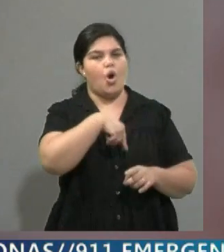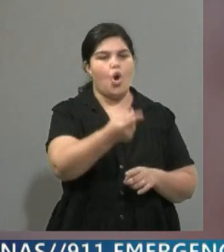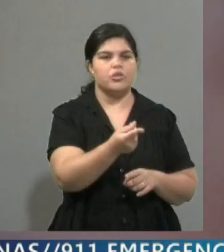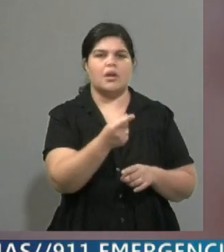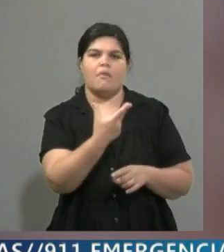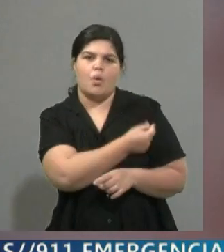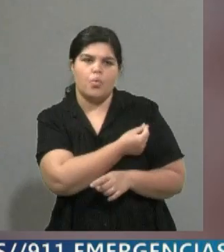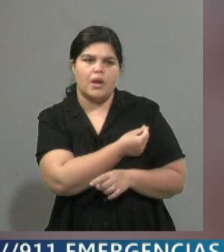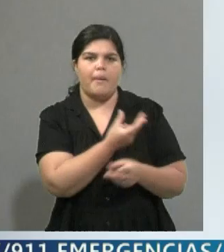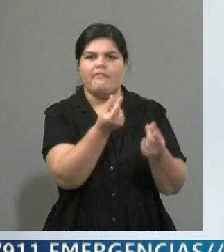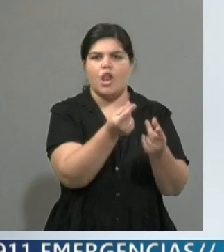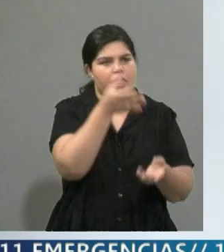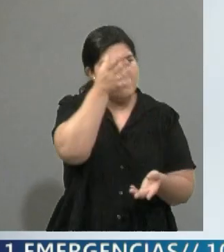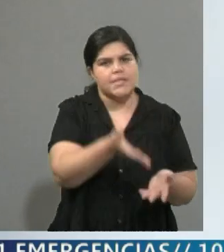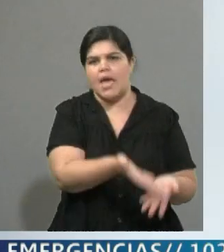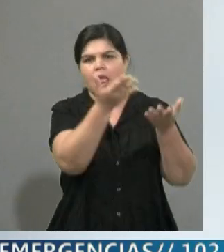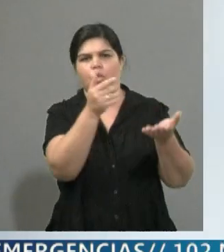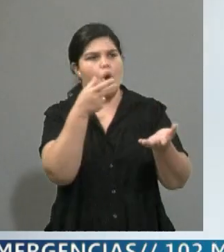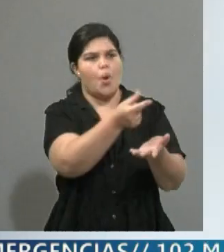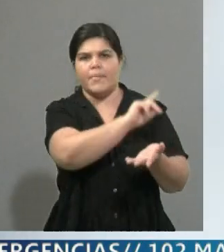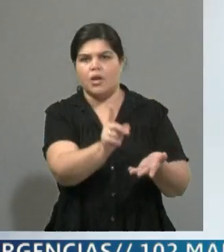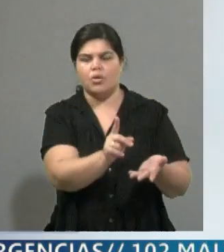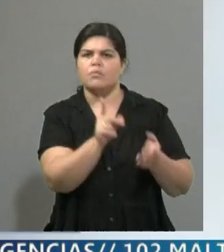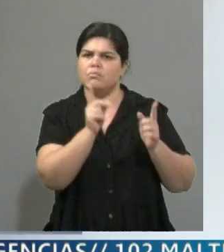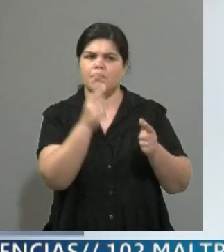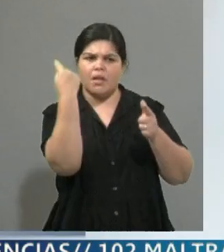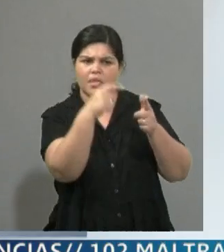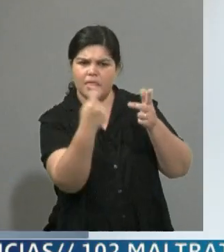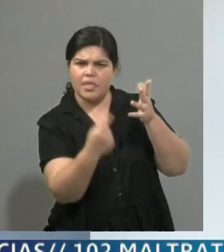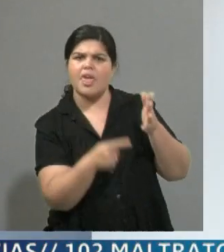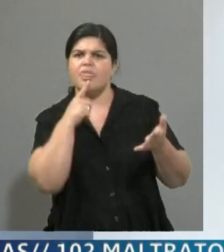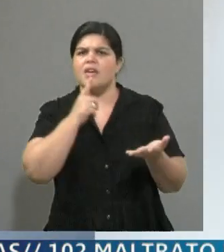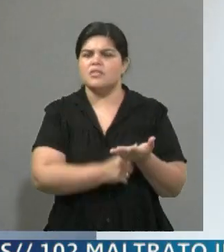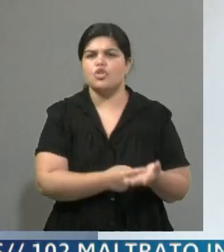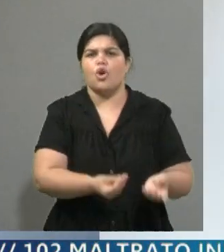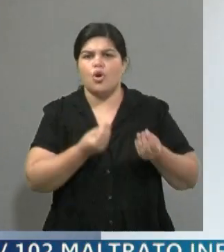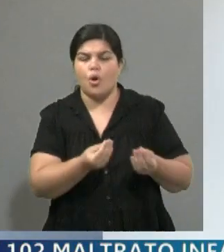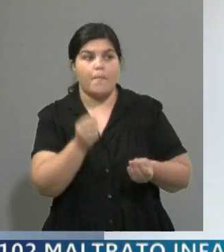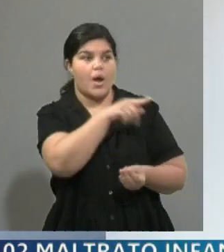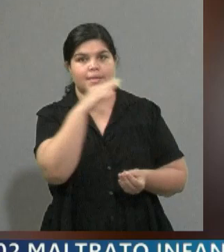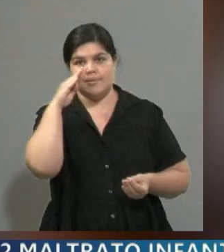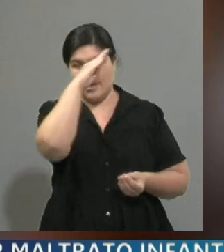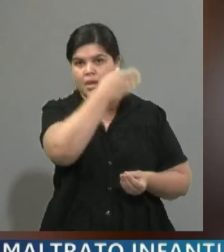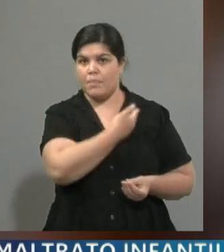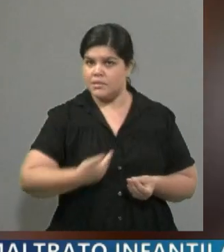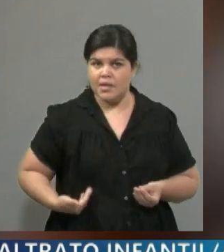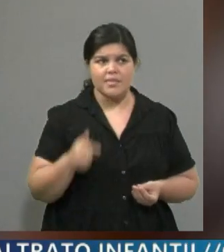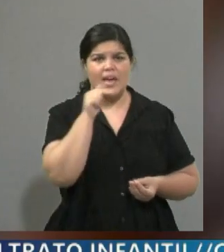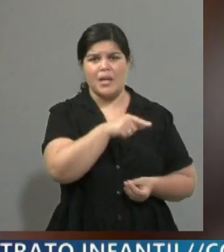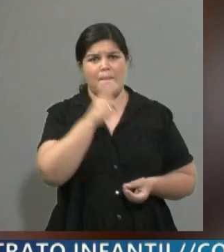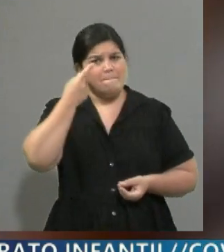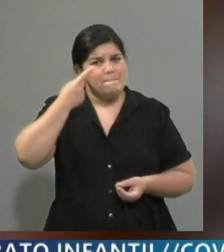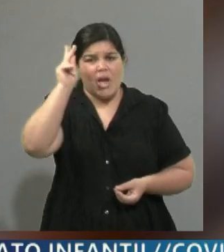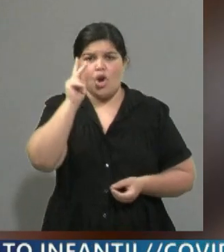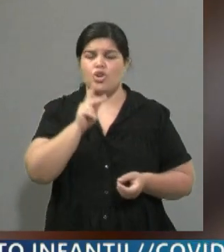están diciendo es que con todas estas políticas de Jair Bolsonaro lo que ha hecho es agravar muchísimo más la situación de Brasil